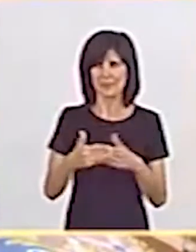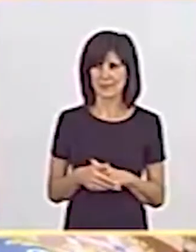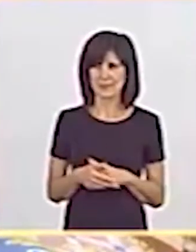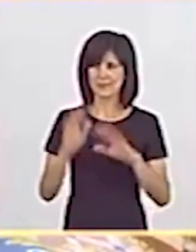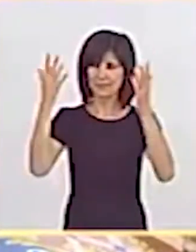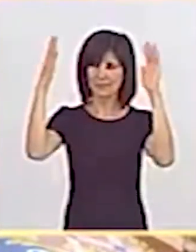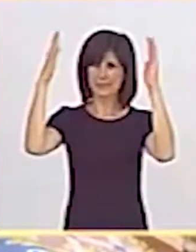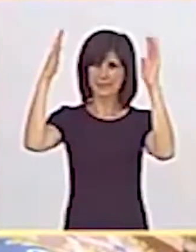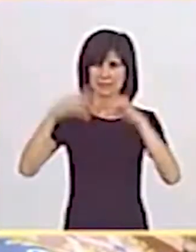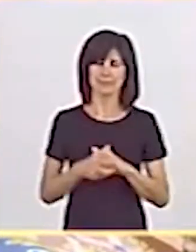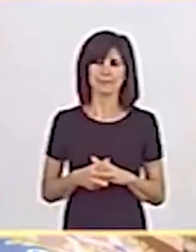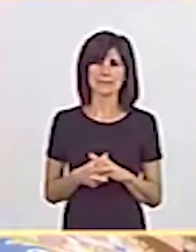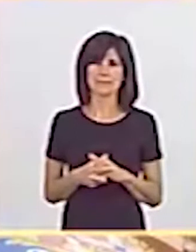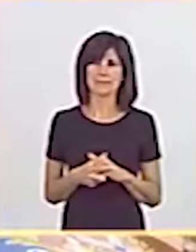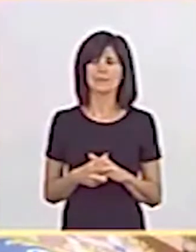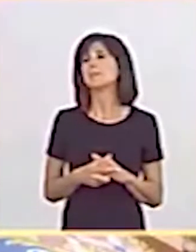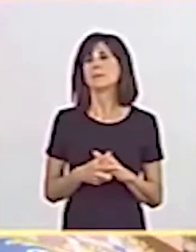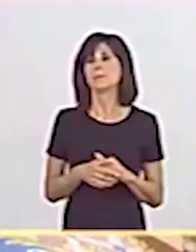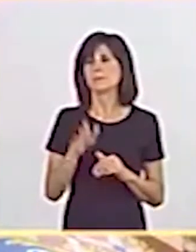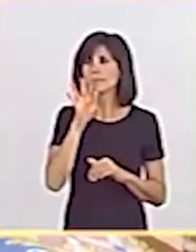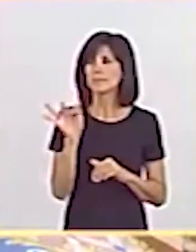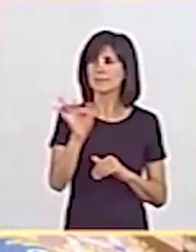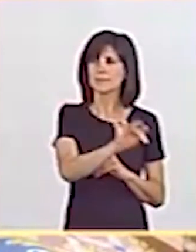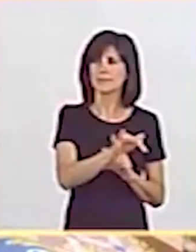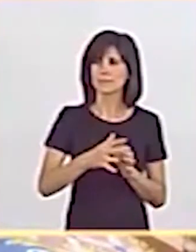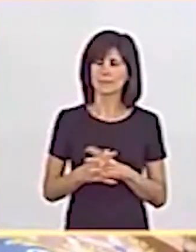Muchas gracias, señora ministra. Senadora González García.